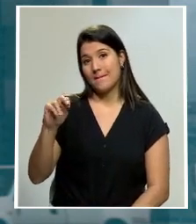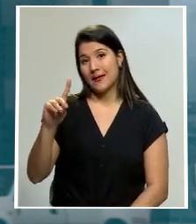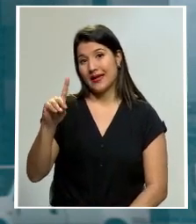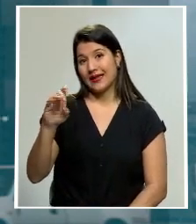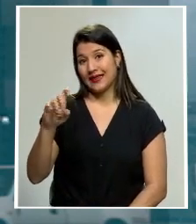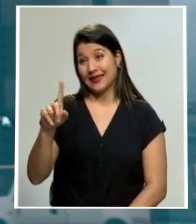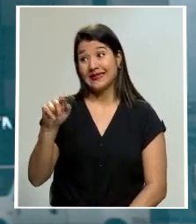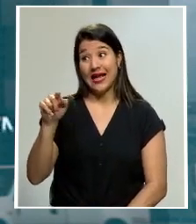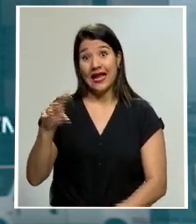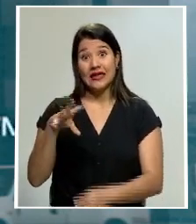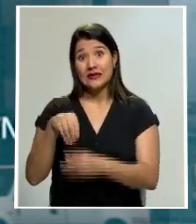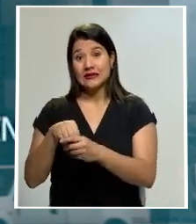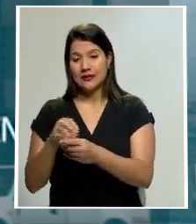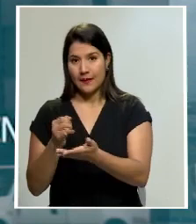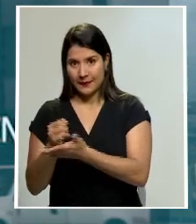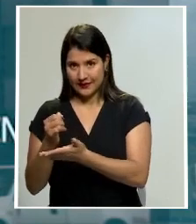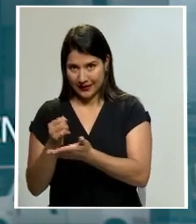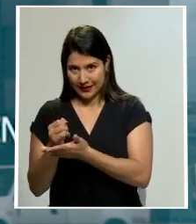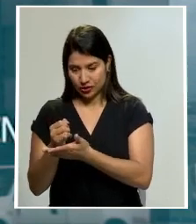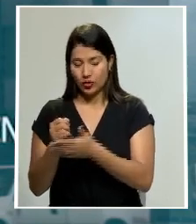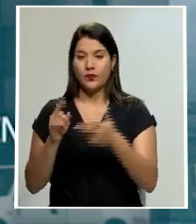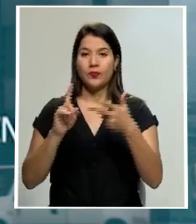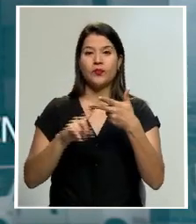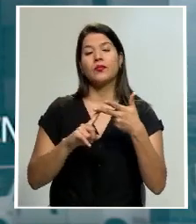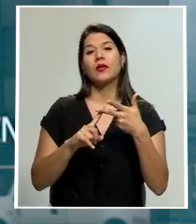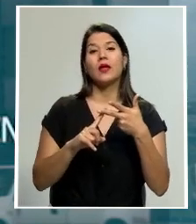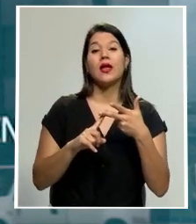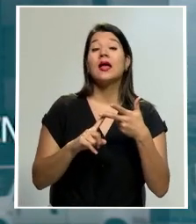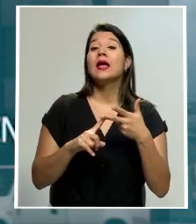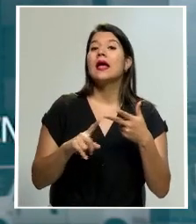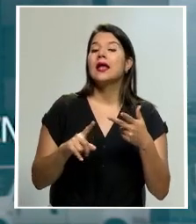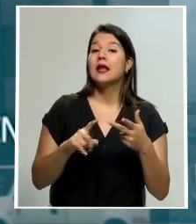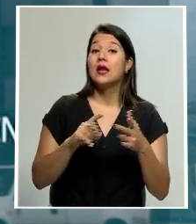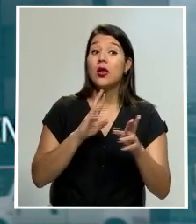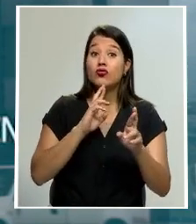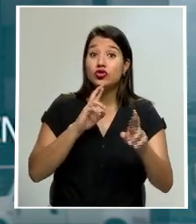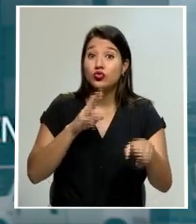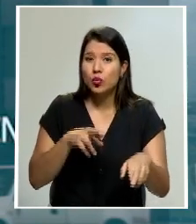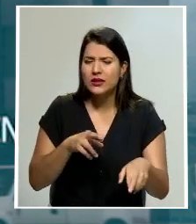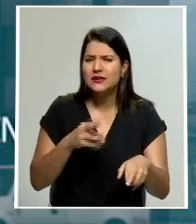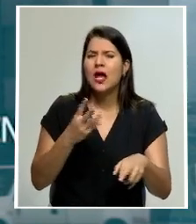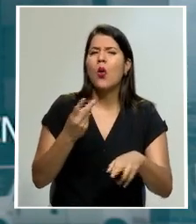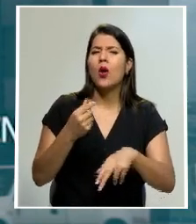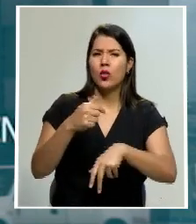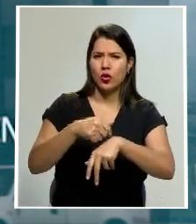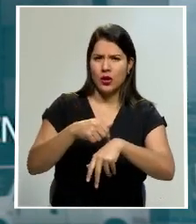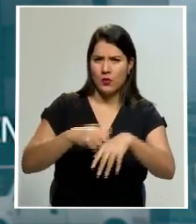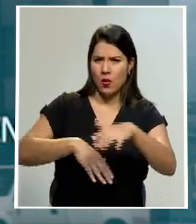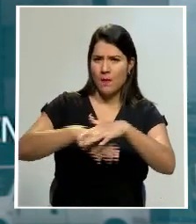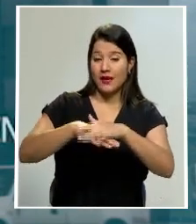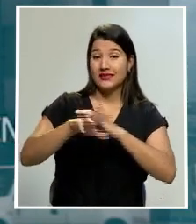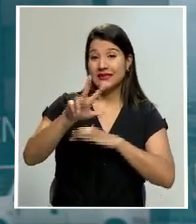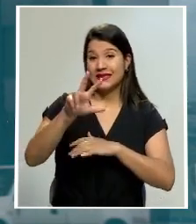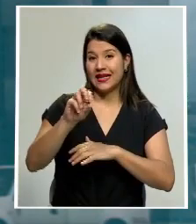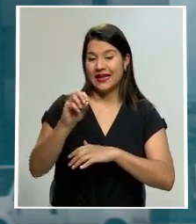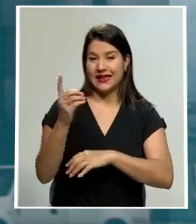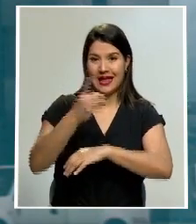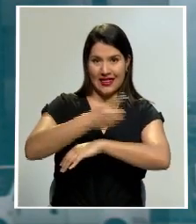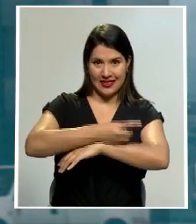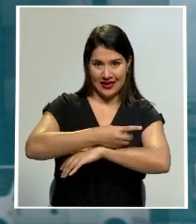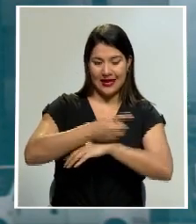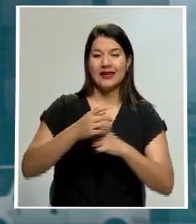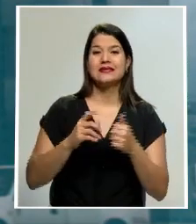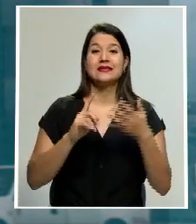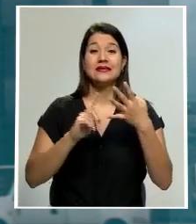su calidad jerárquica. Resultados preliminares deben presentarse en un plazo de 30 días naturales. Presentar